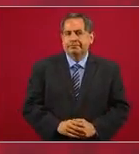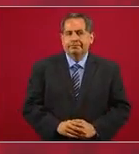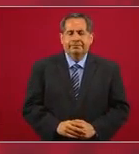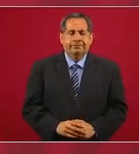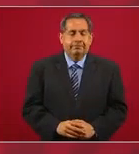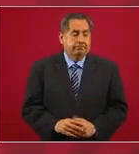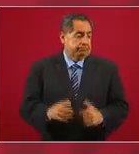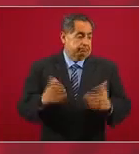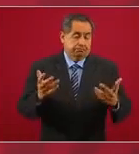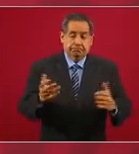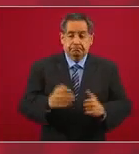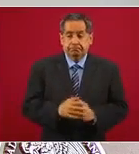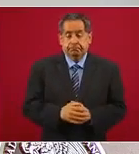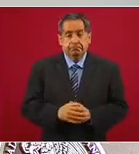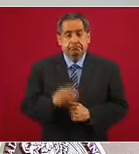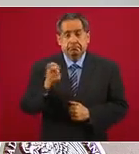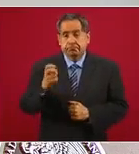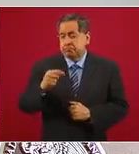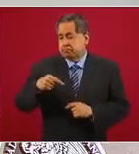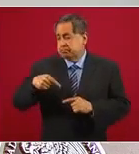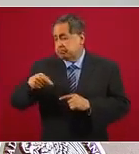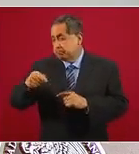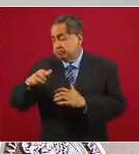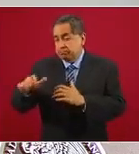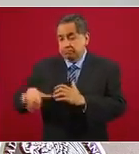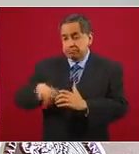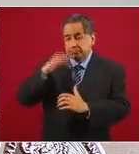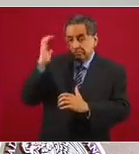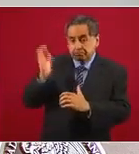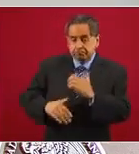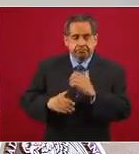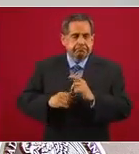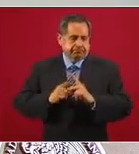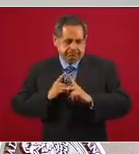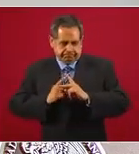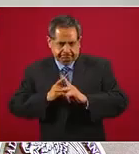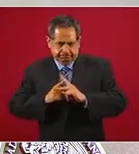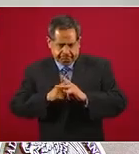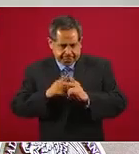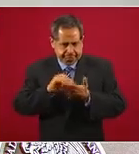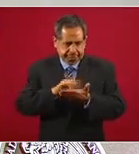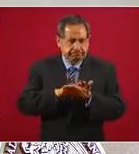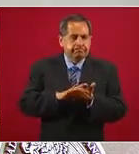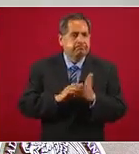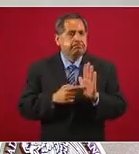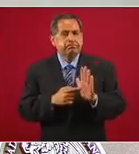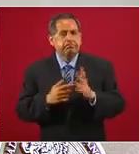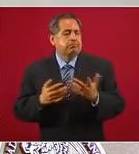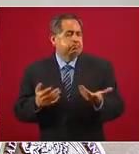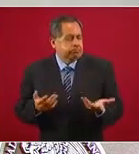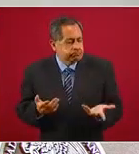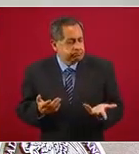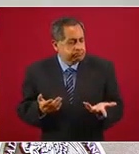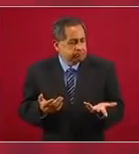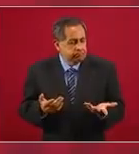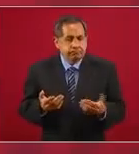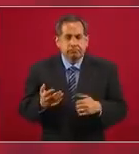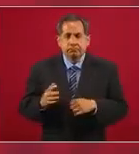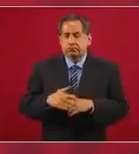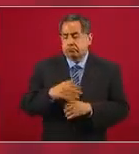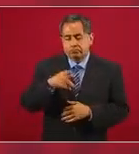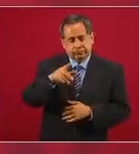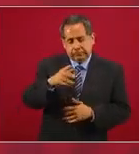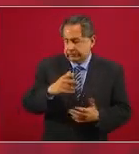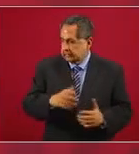Entonces, cuando terminemos, vamos a hacer las cuentas, porque cómo nos